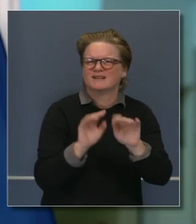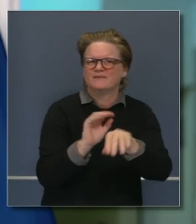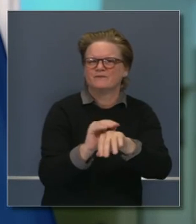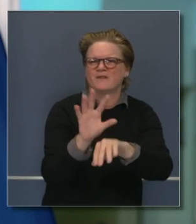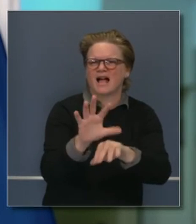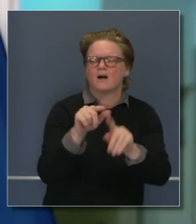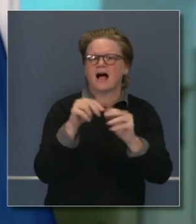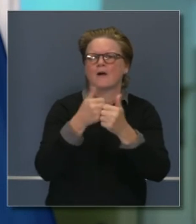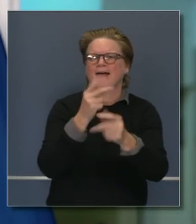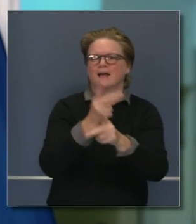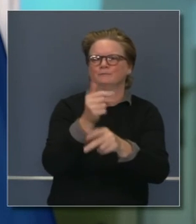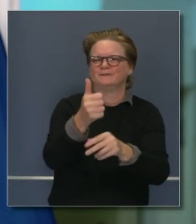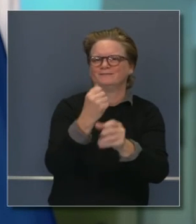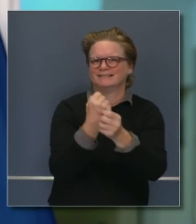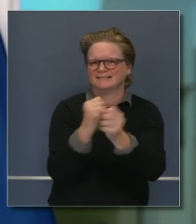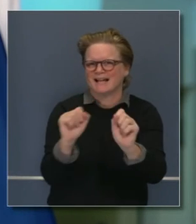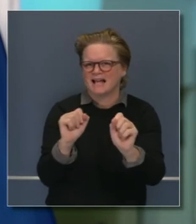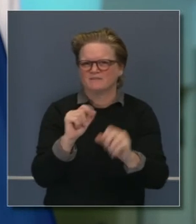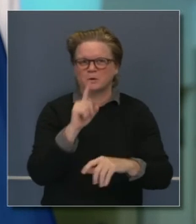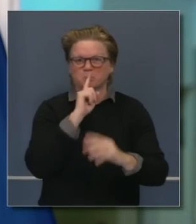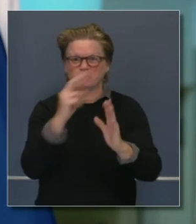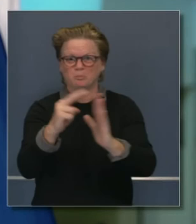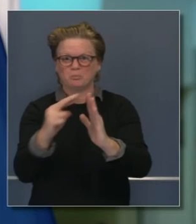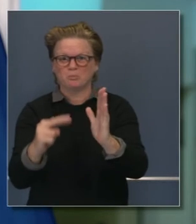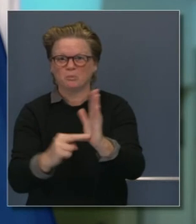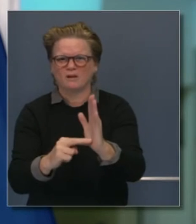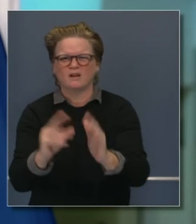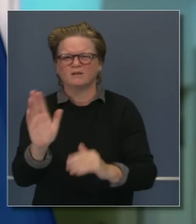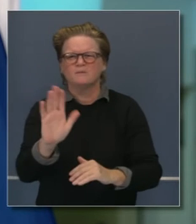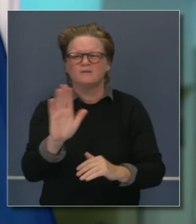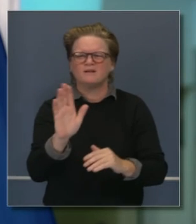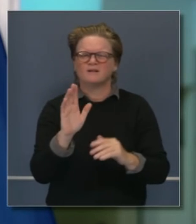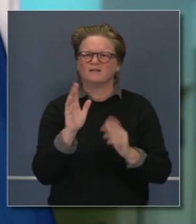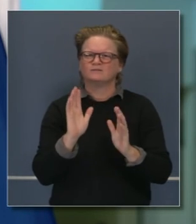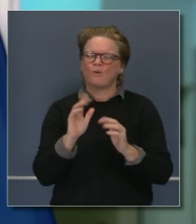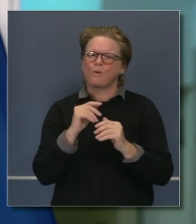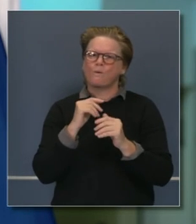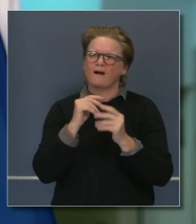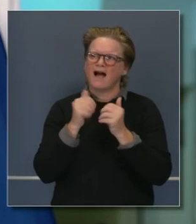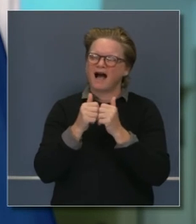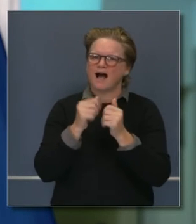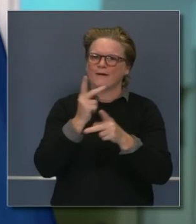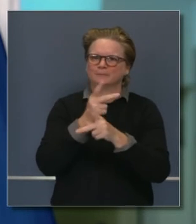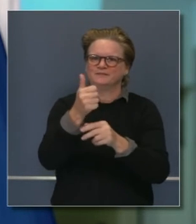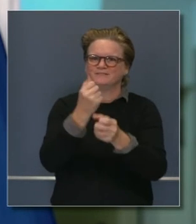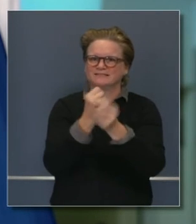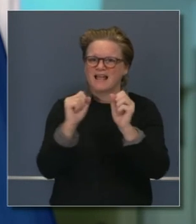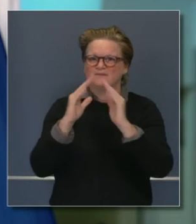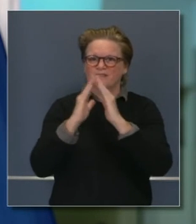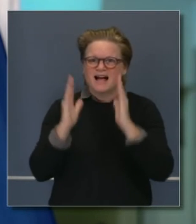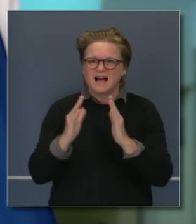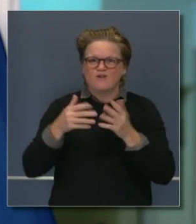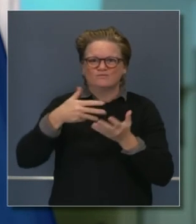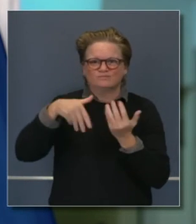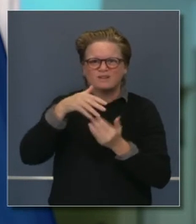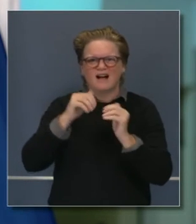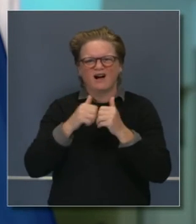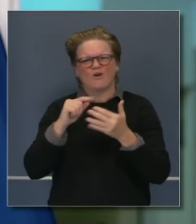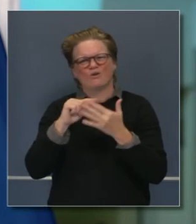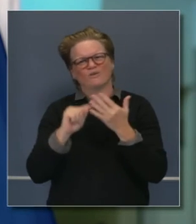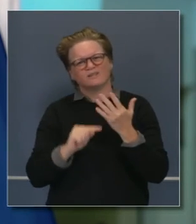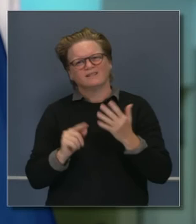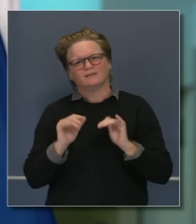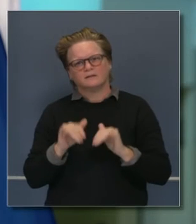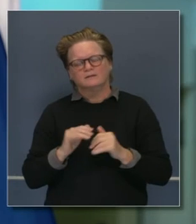anticipamos en estos meses invernales. Así que una vez más, gracias a todos ustedes por su tiempo y atención. Gracias al Dr. Galley y Peter Lee por estar